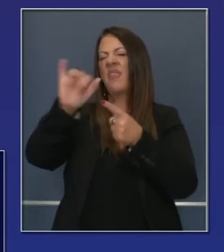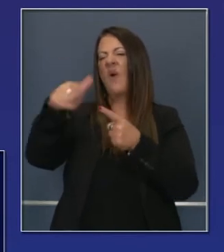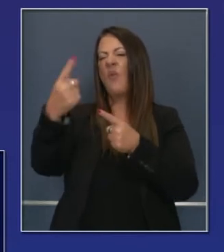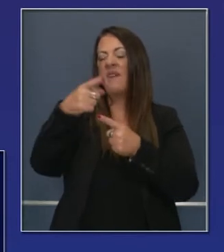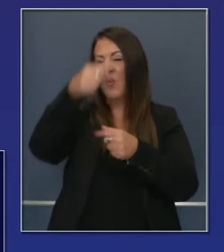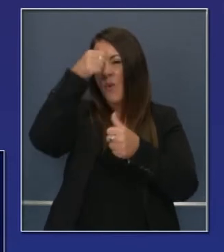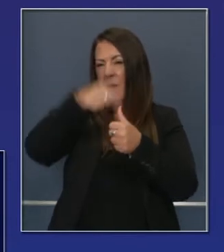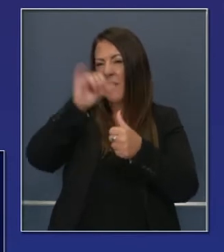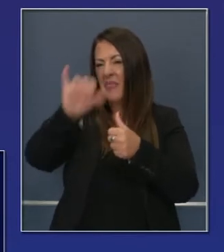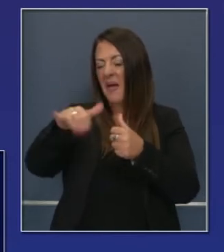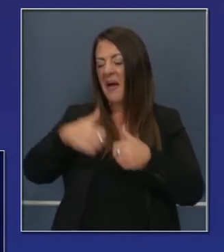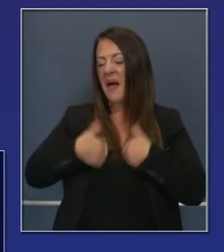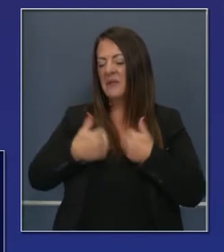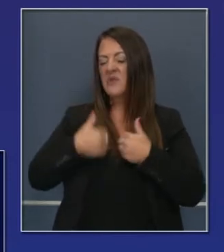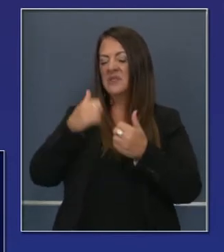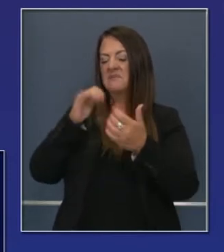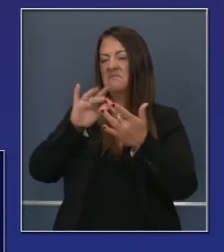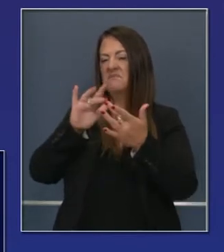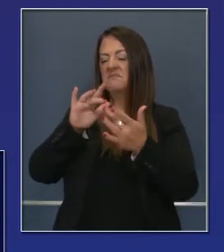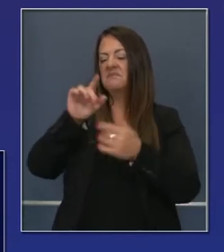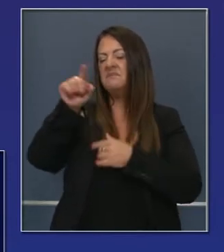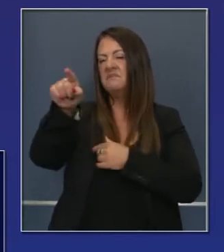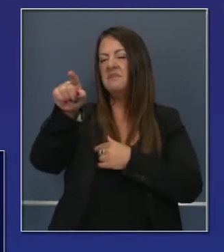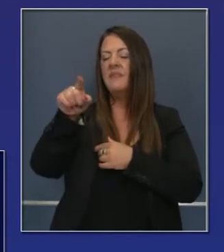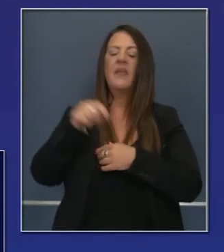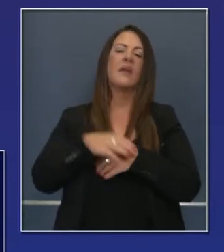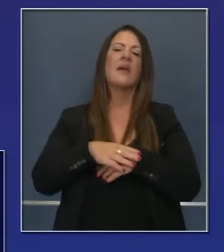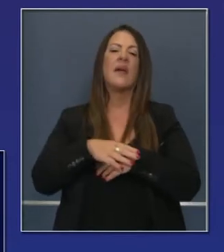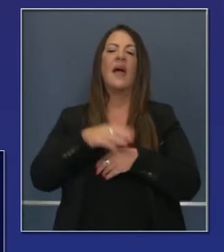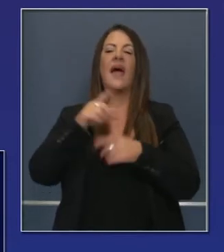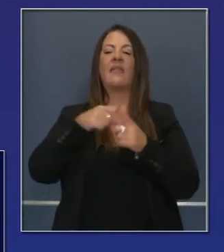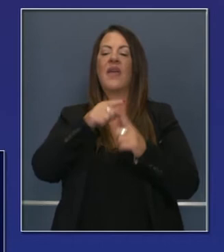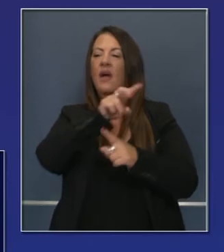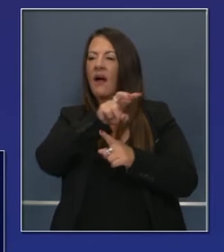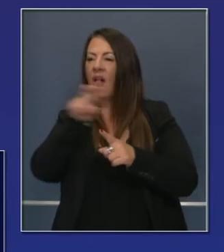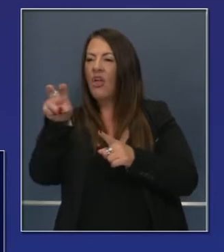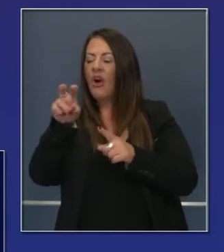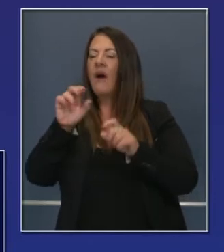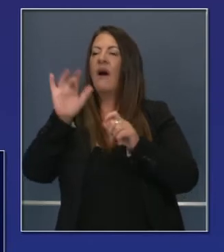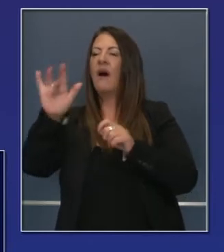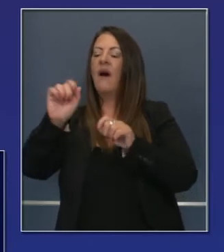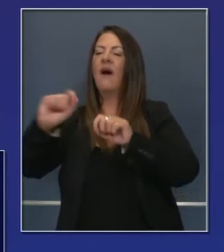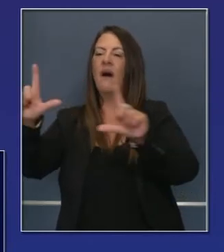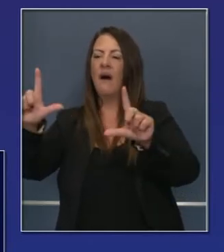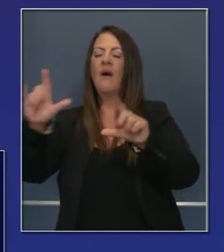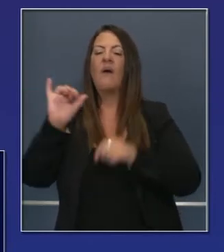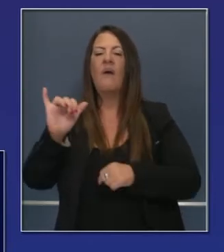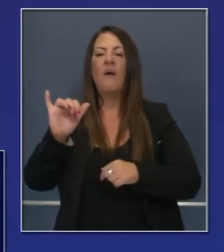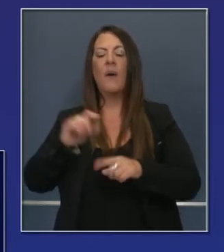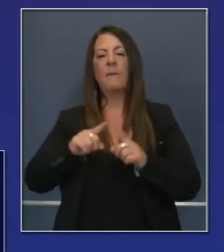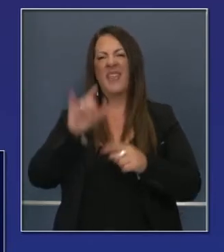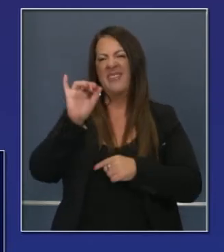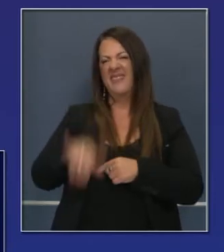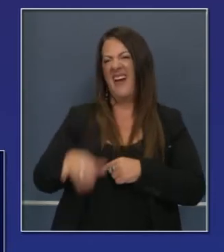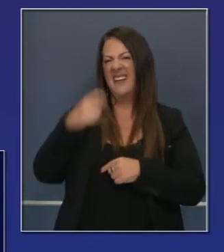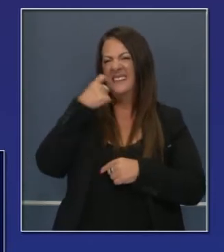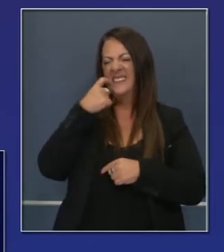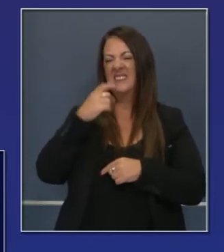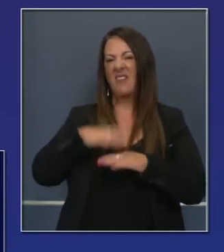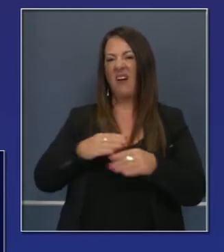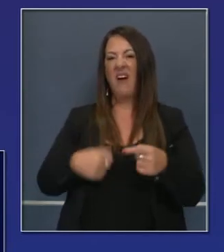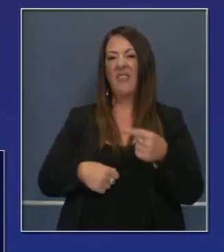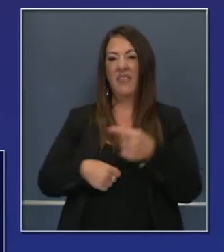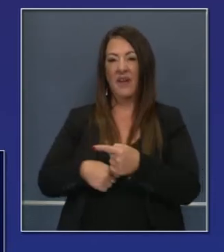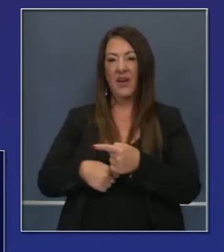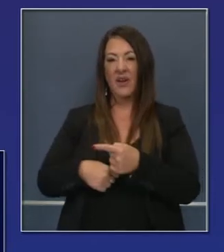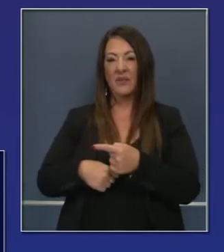pantalla. Esta plataforma le muestra la presentación. También la verán en la página de COVID-19. Entonces, esta página